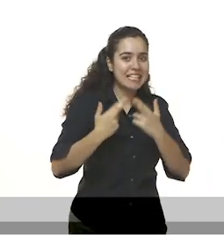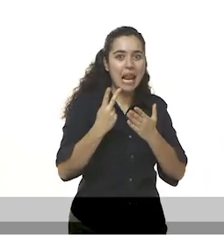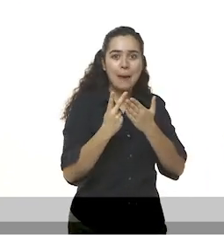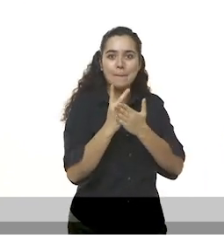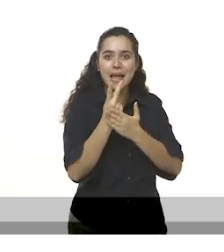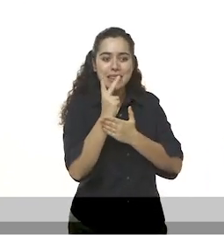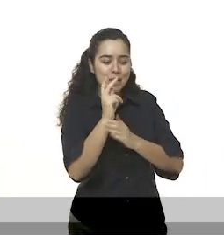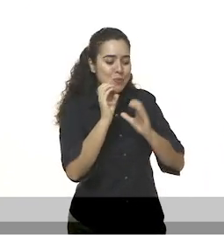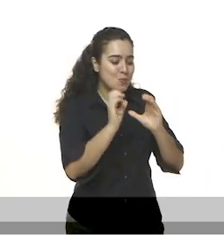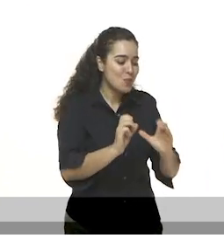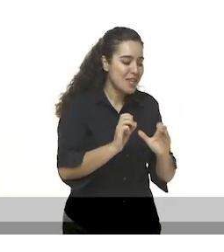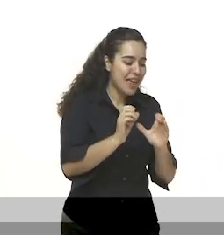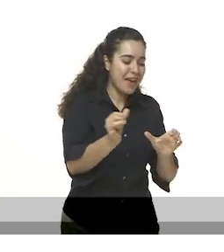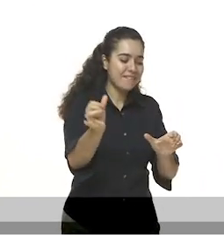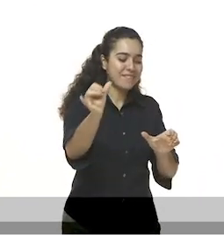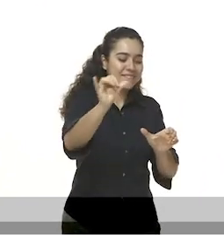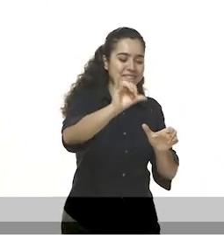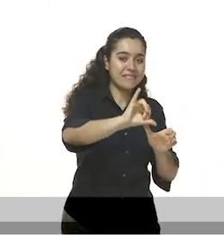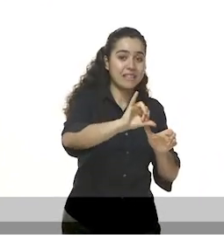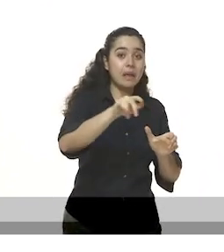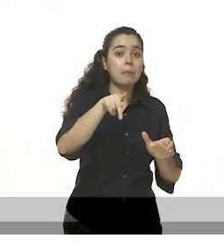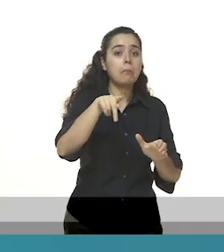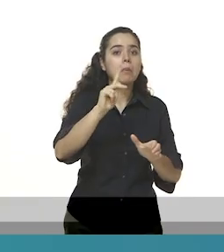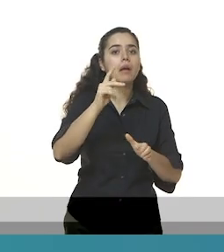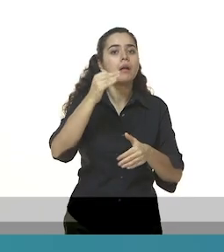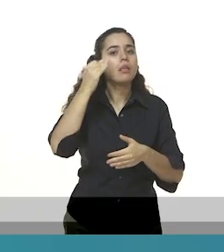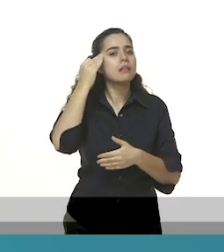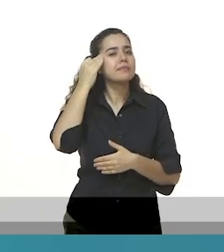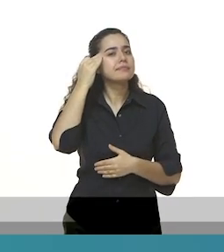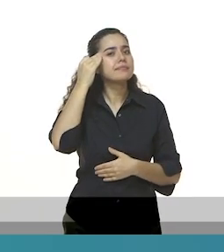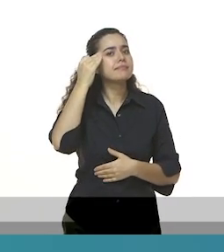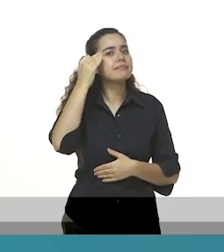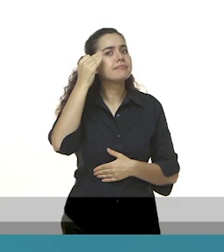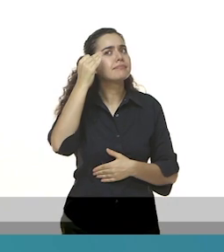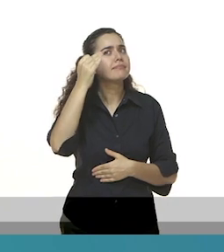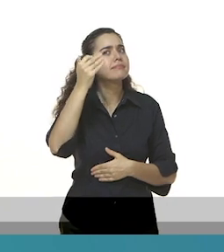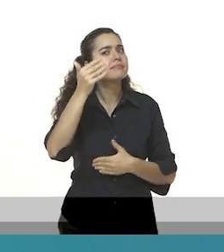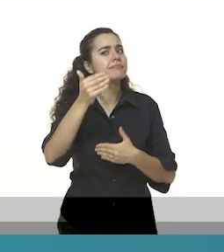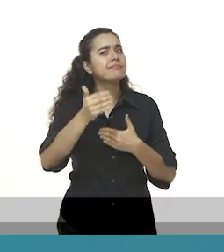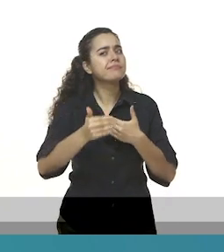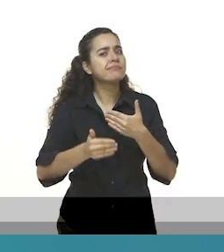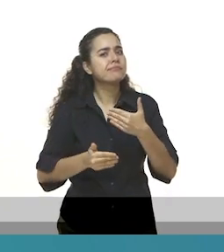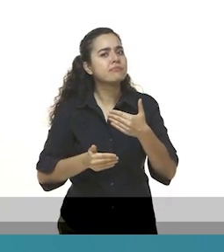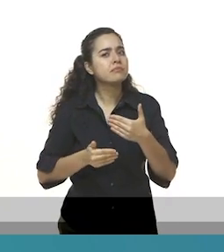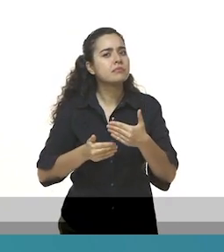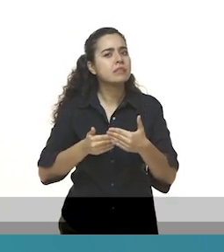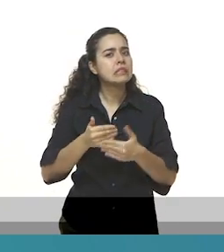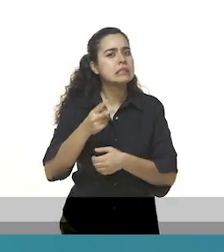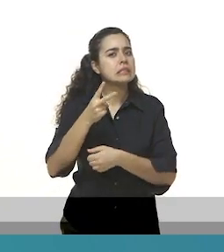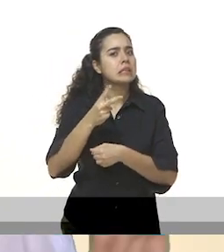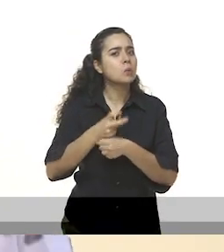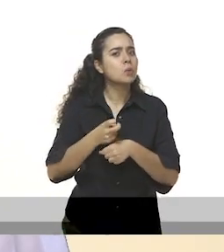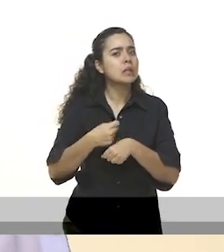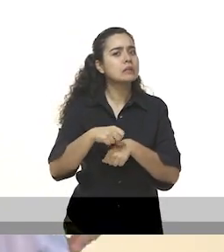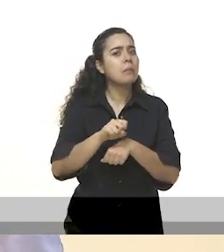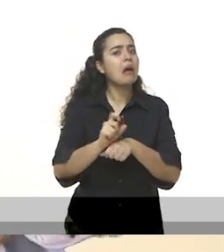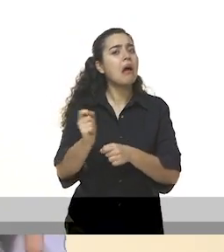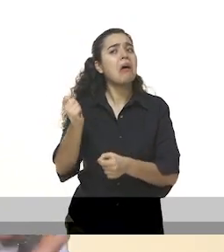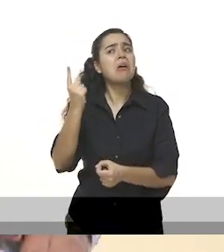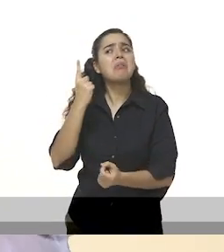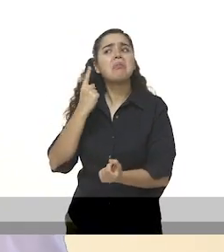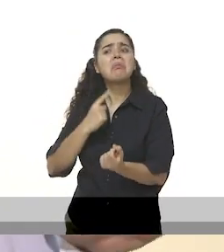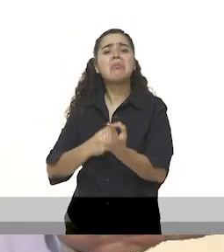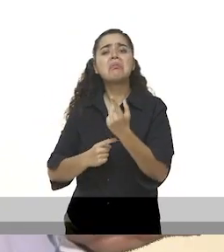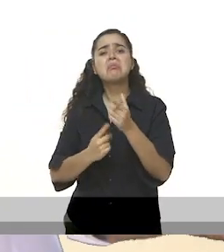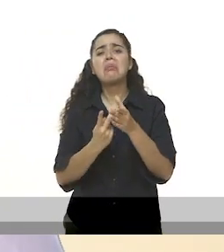plantita, para regarla, para girarla y que le diera el sol. Pero con el paso del tiempo, esta situación fue cambiando. Para la segunda